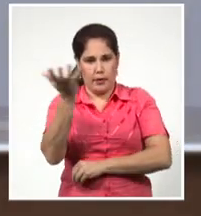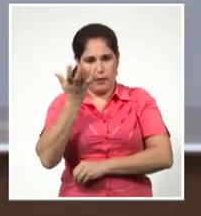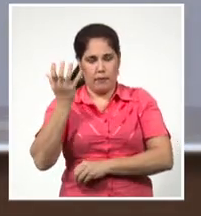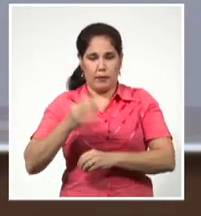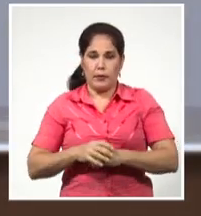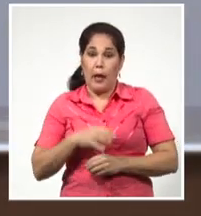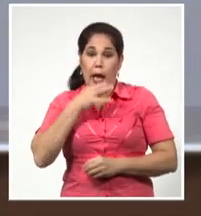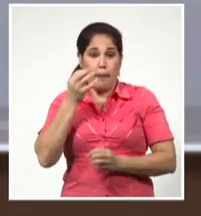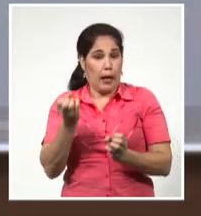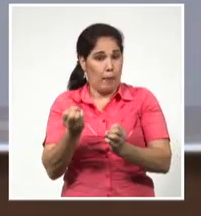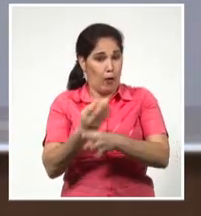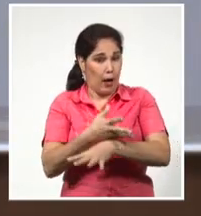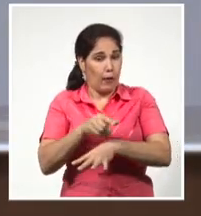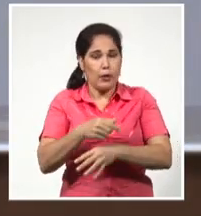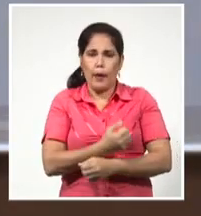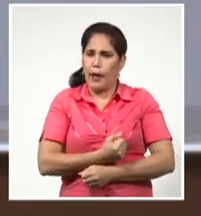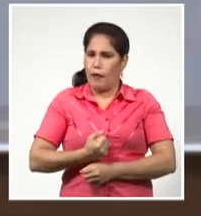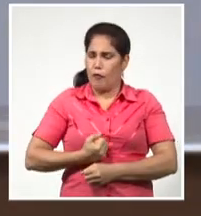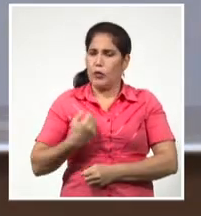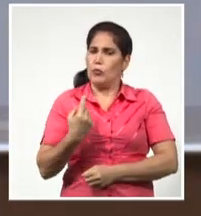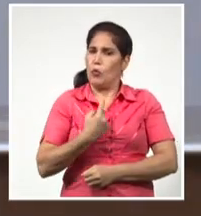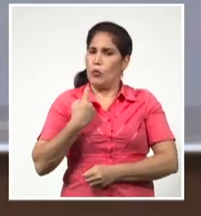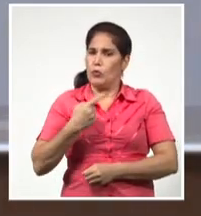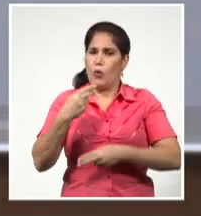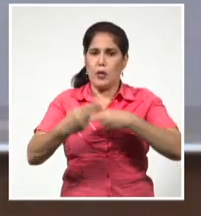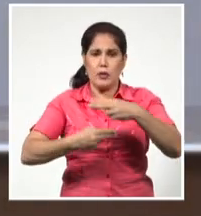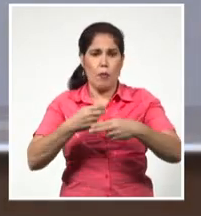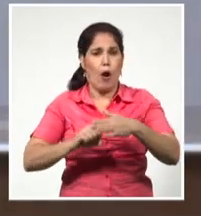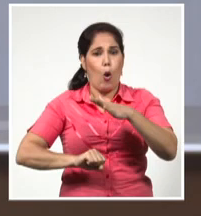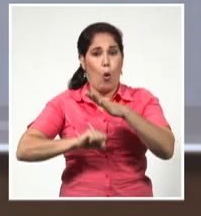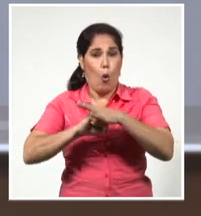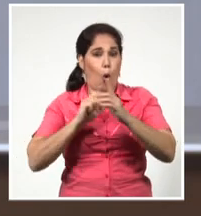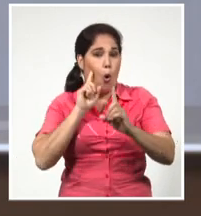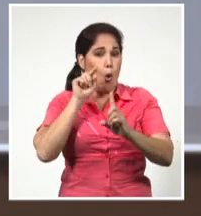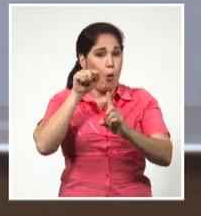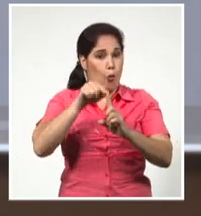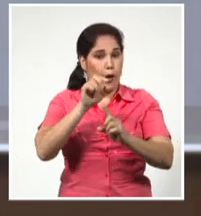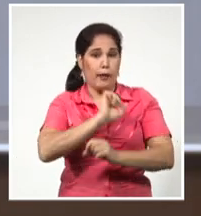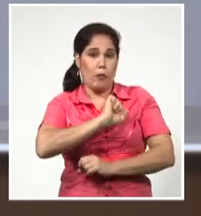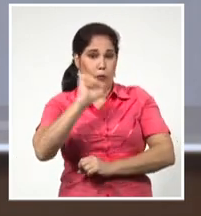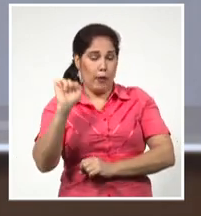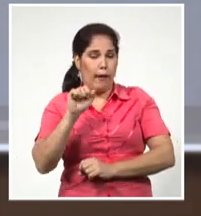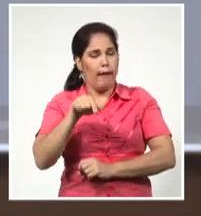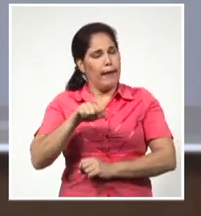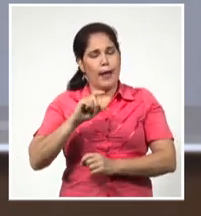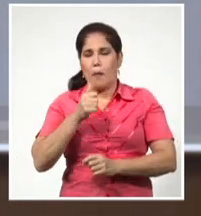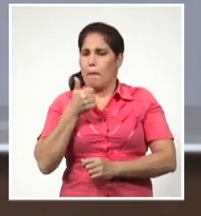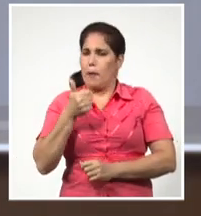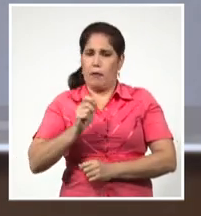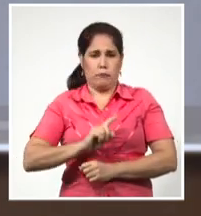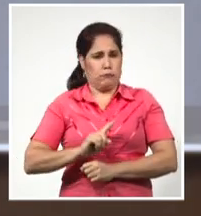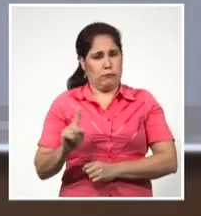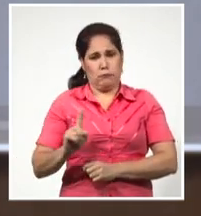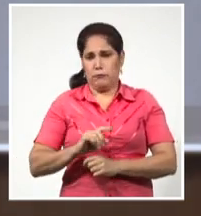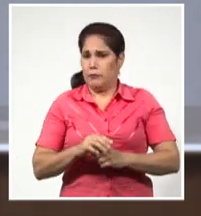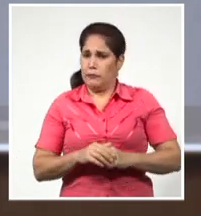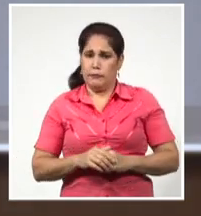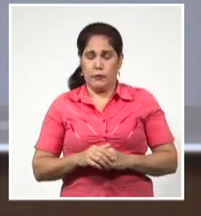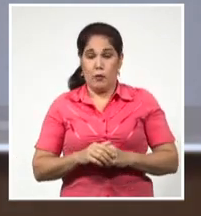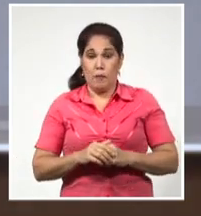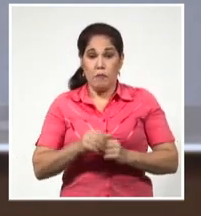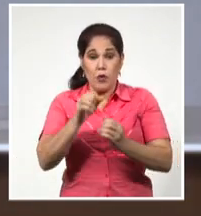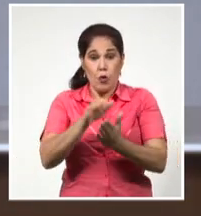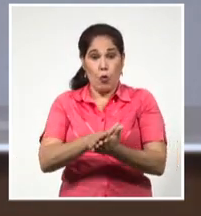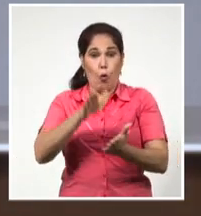claros, hasta ahora los esfuerzos que hemos realizado para alcanzar los objetivos han sido totalmente inadecuados. Los